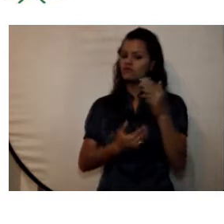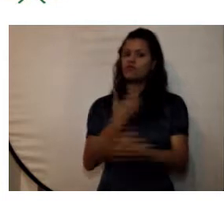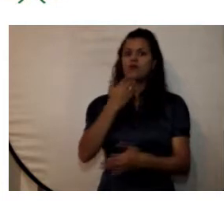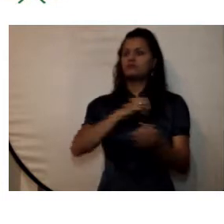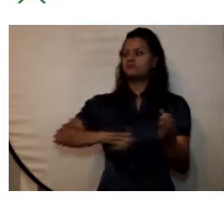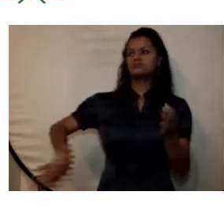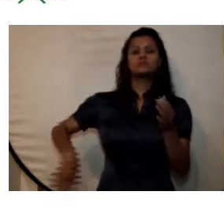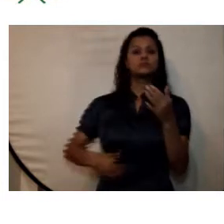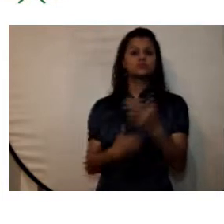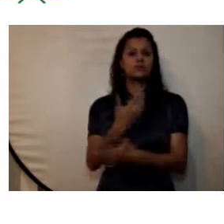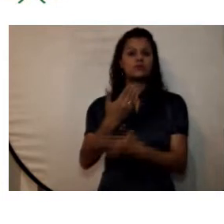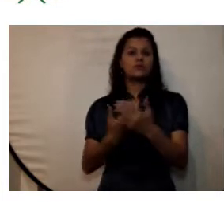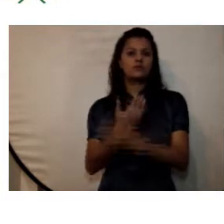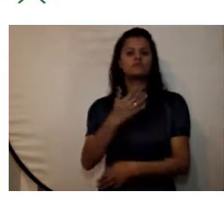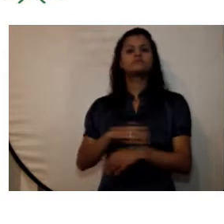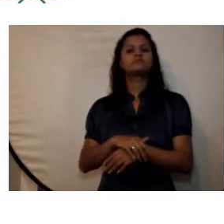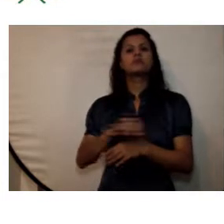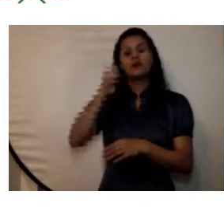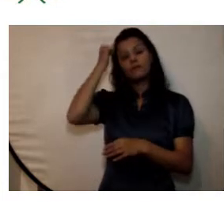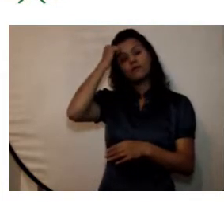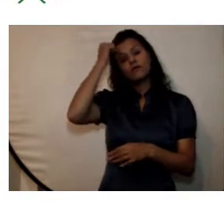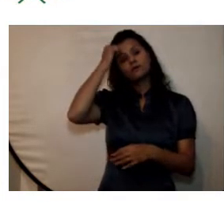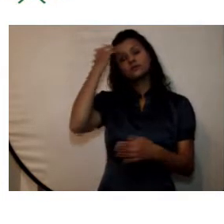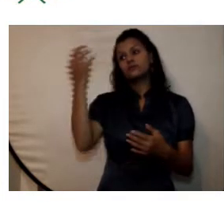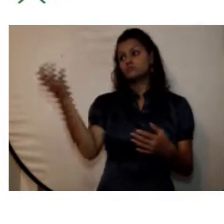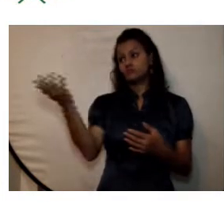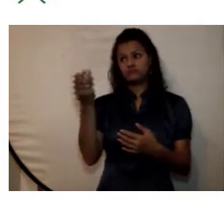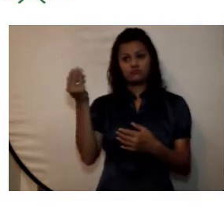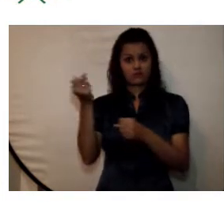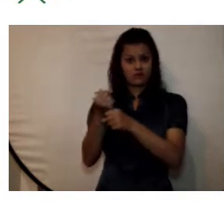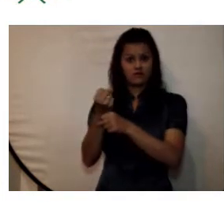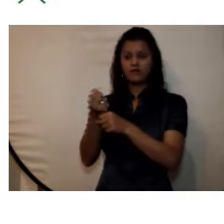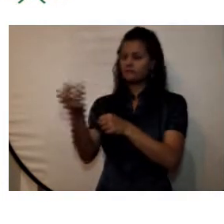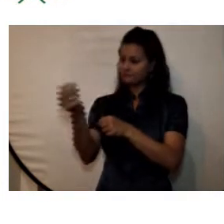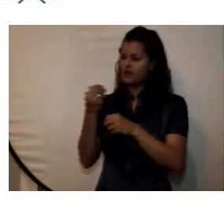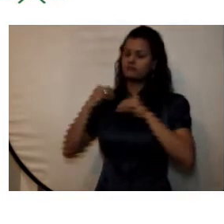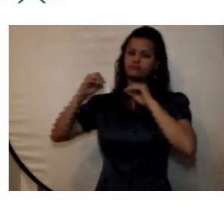avanzada de los docentes del personal docente especialmente